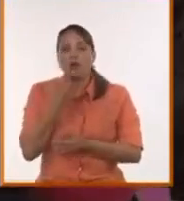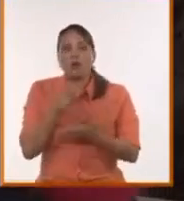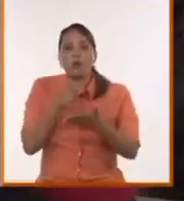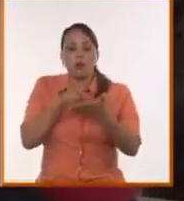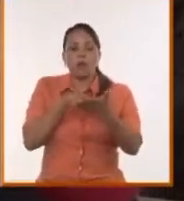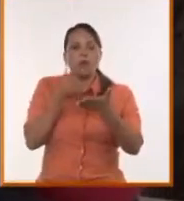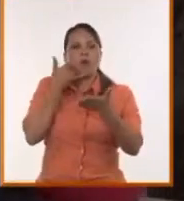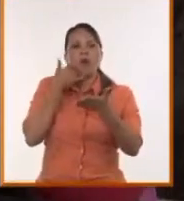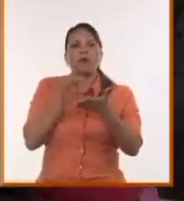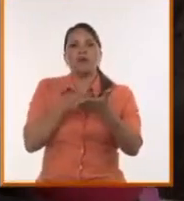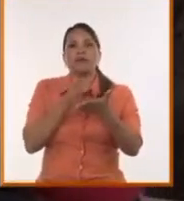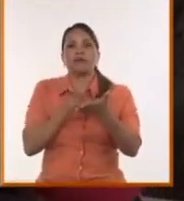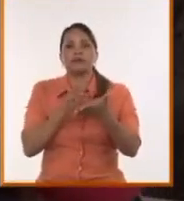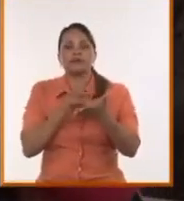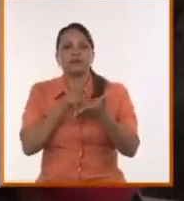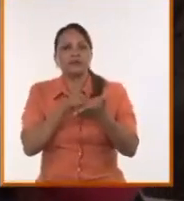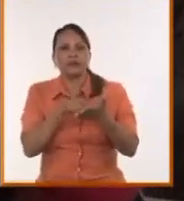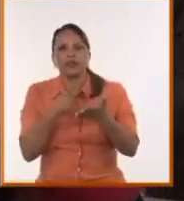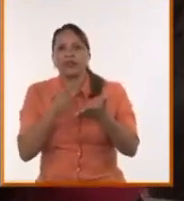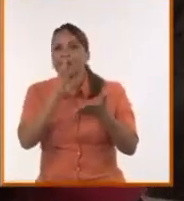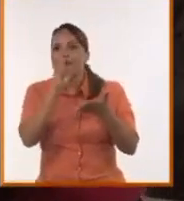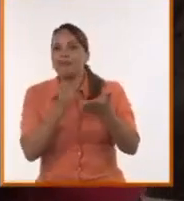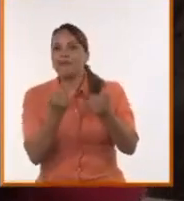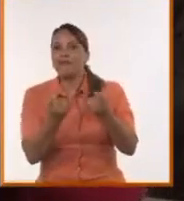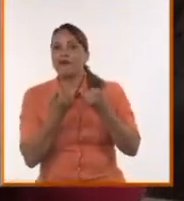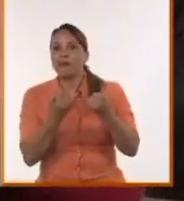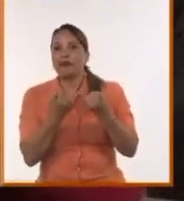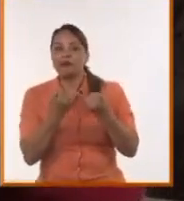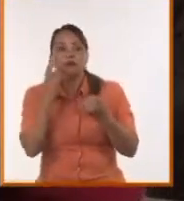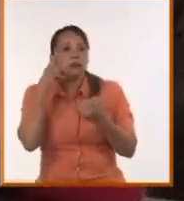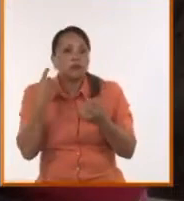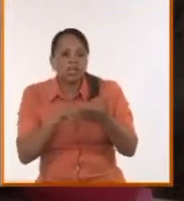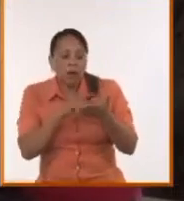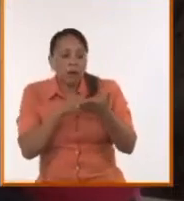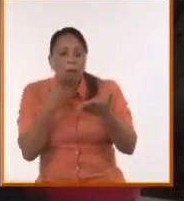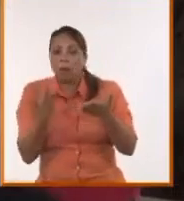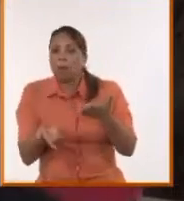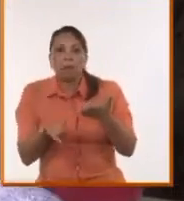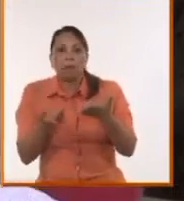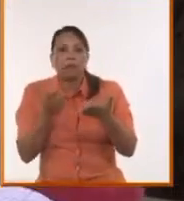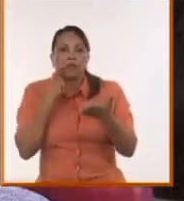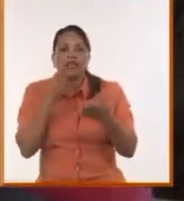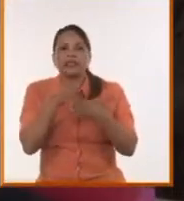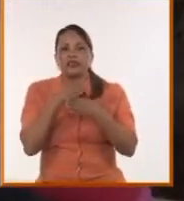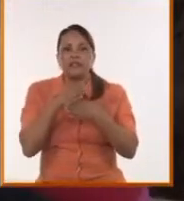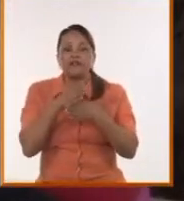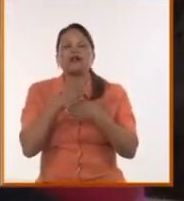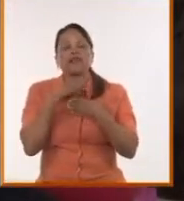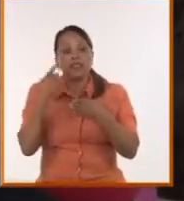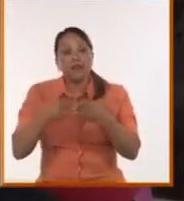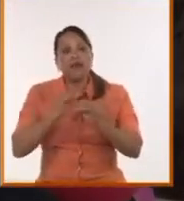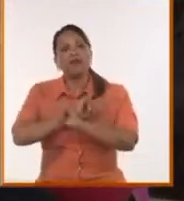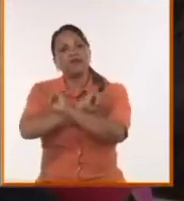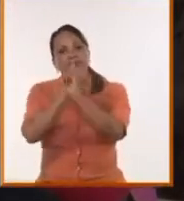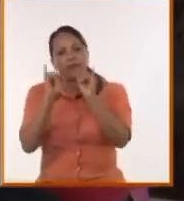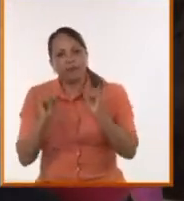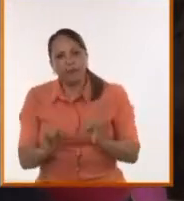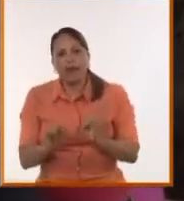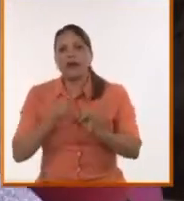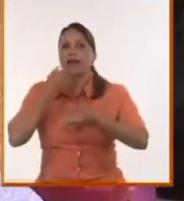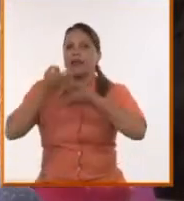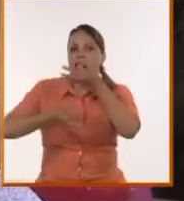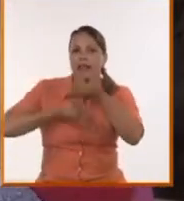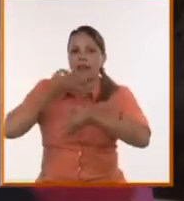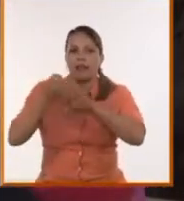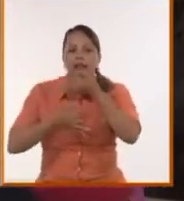o tocar una cantidad de información que no sabe, no puede discernir. Bueno, hagamos alfabetización, ocupémonos de eso. Y